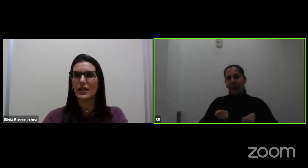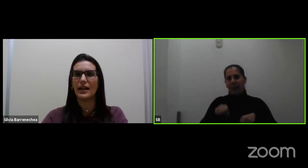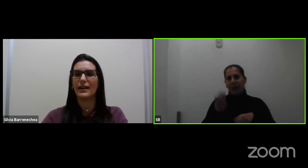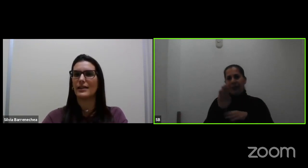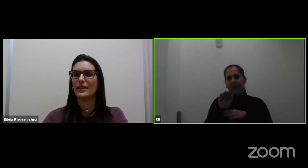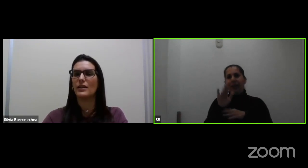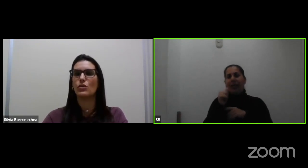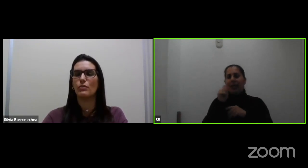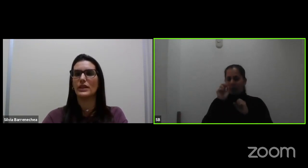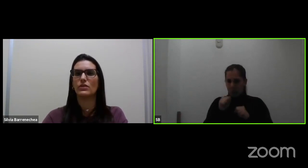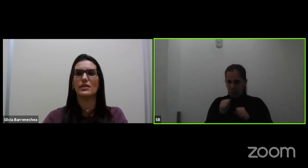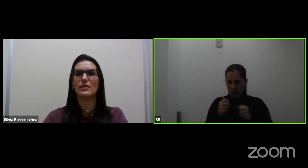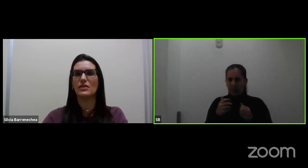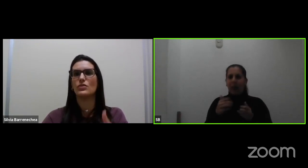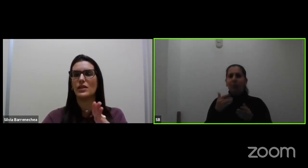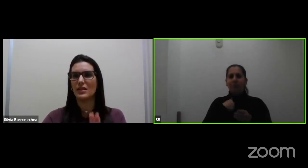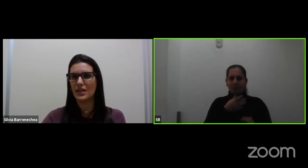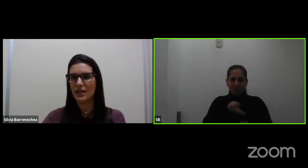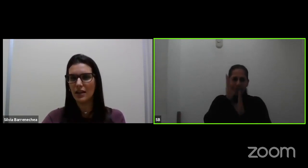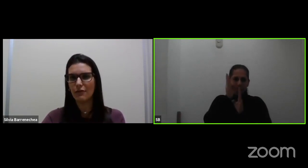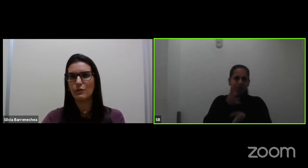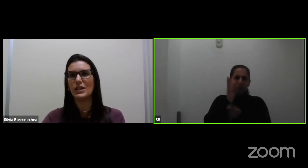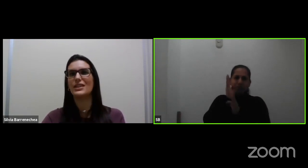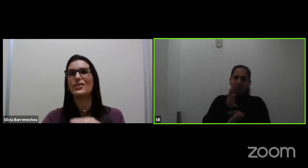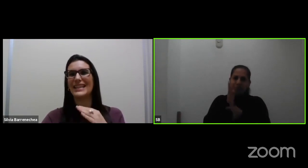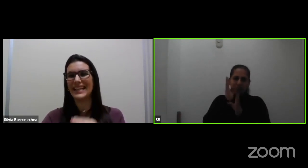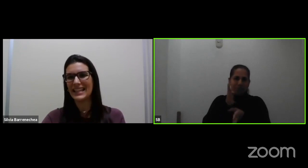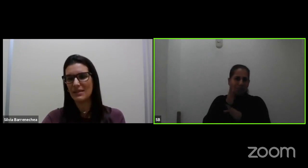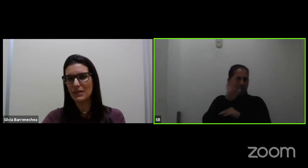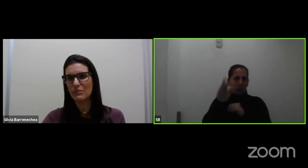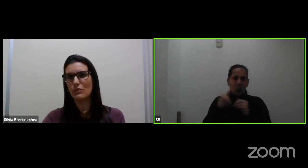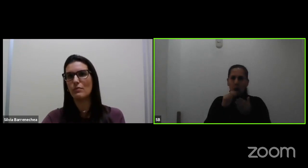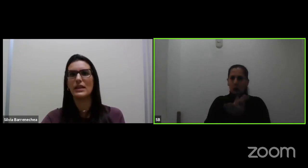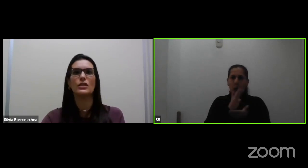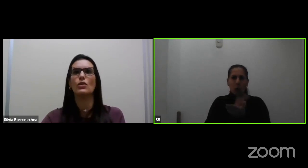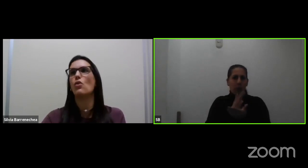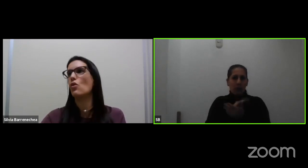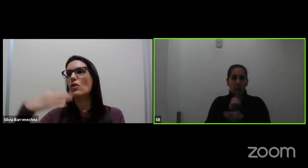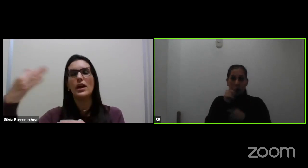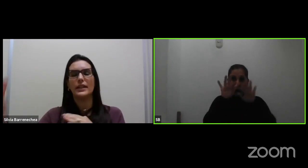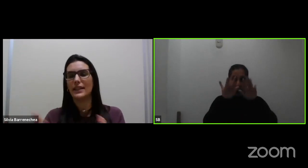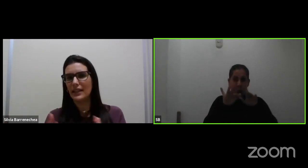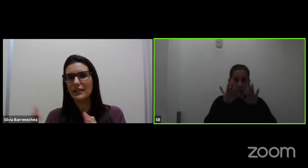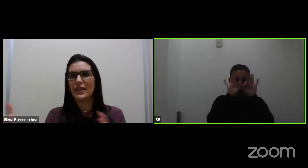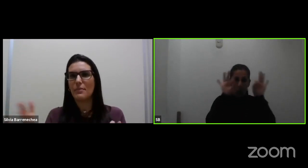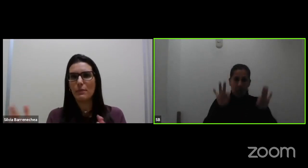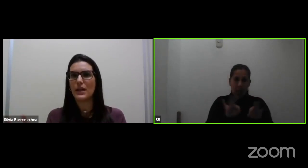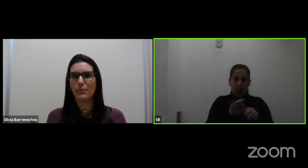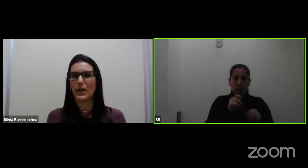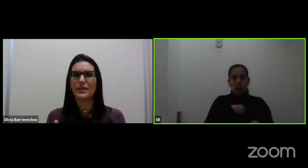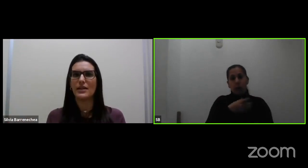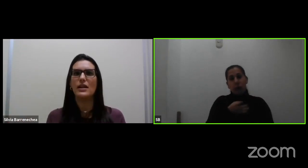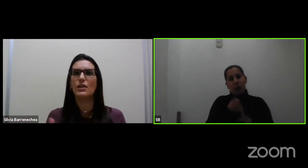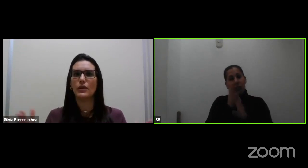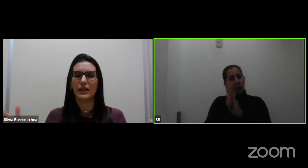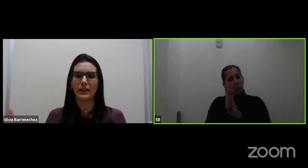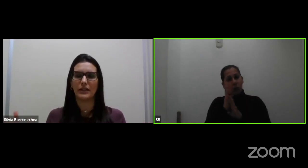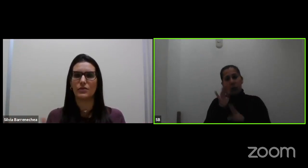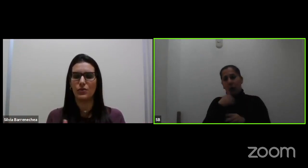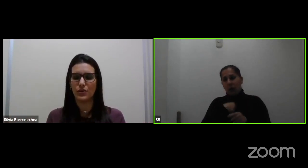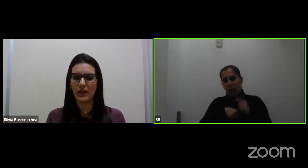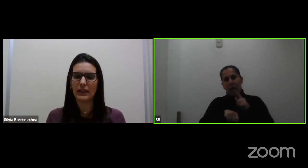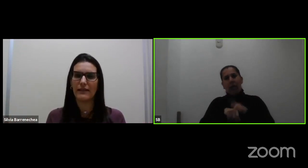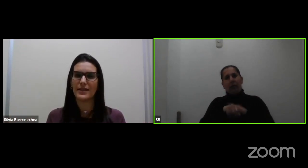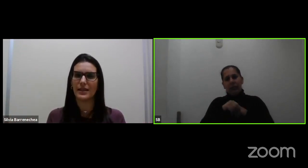soportar la carga de documentos es decir ustedes llenan el formulario y en ese mismo momento o tienen tiempo para poder hacerlo